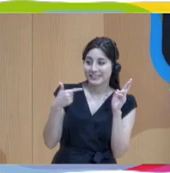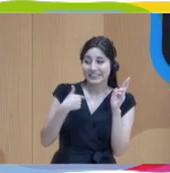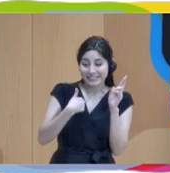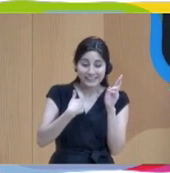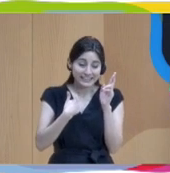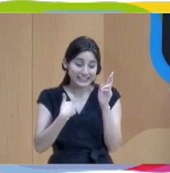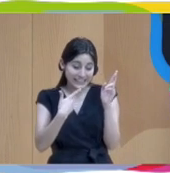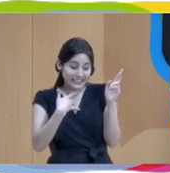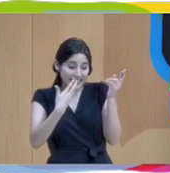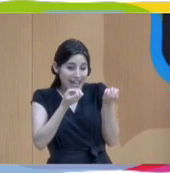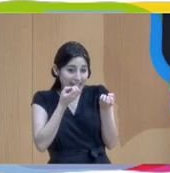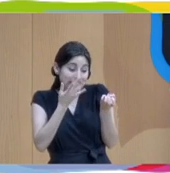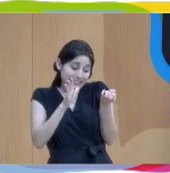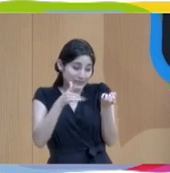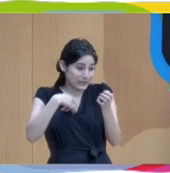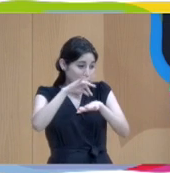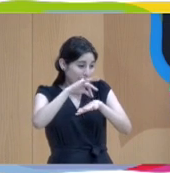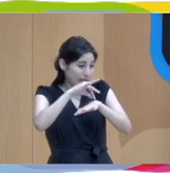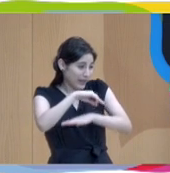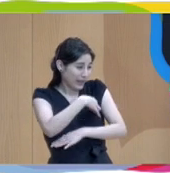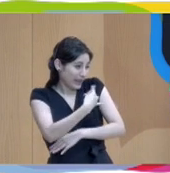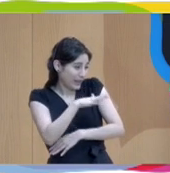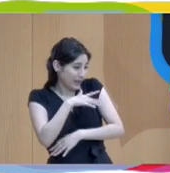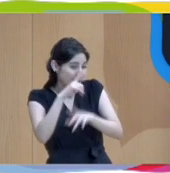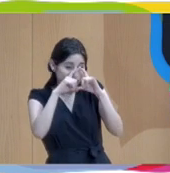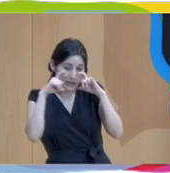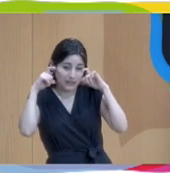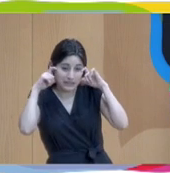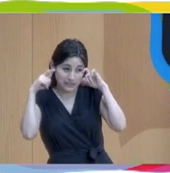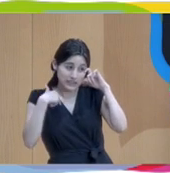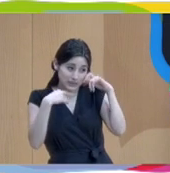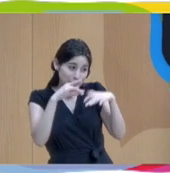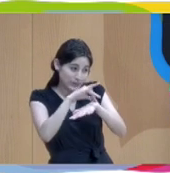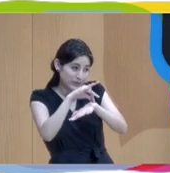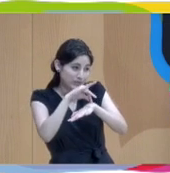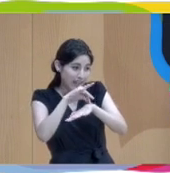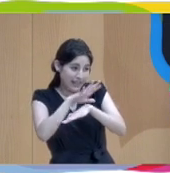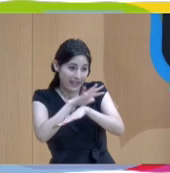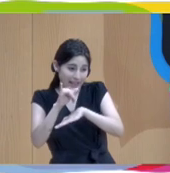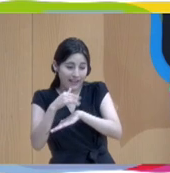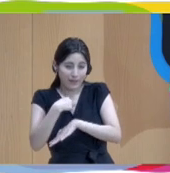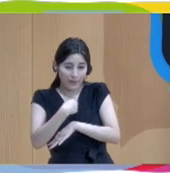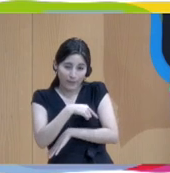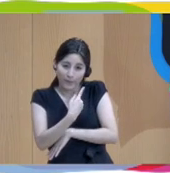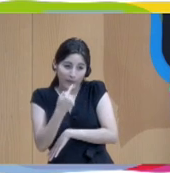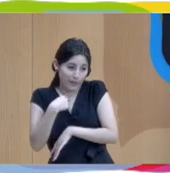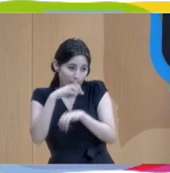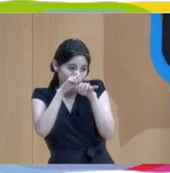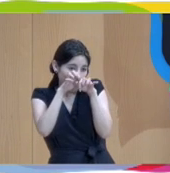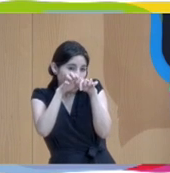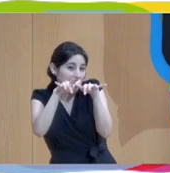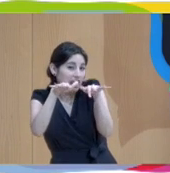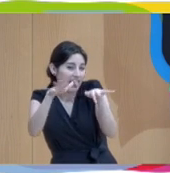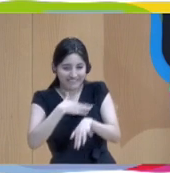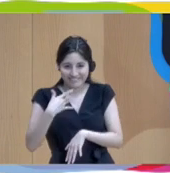I have a cold and I don't want to spread it around. Thank you. But I think that one